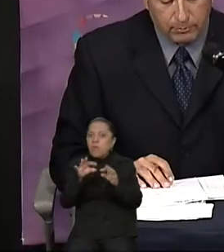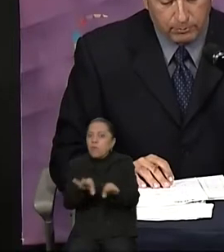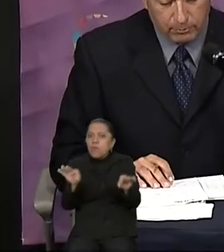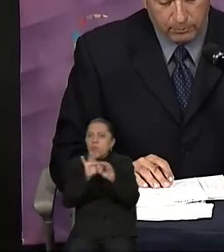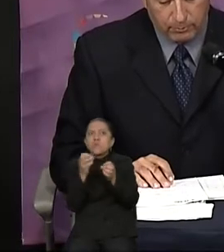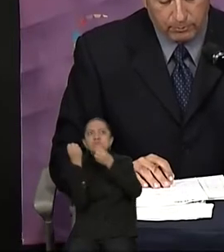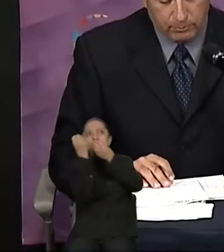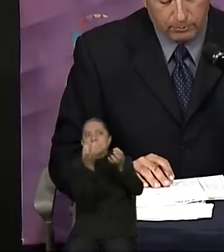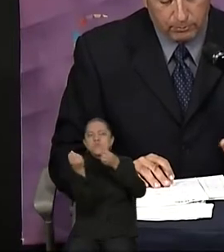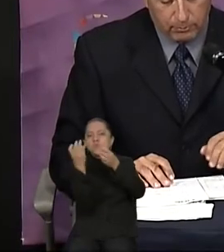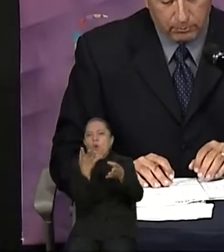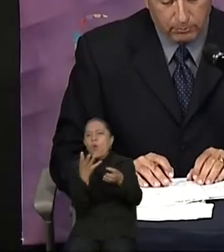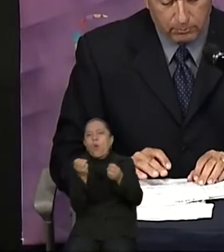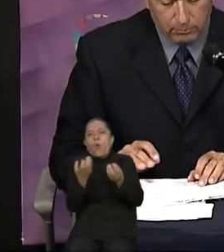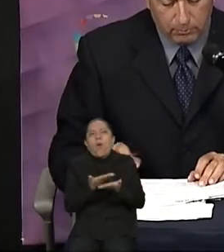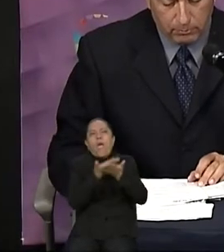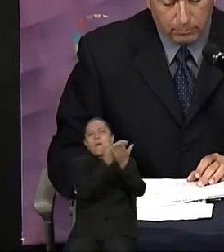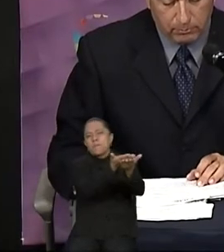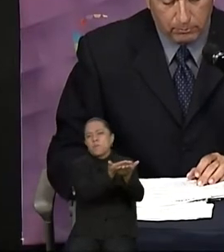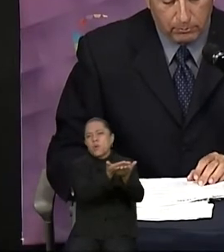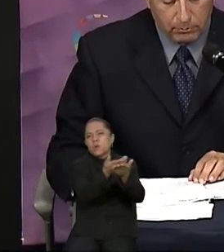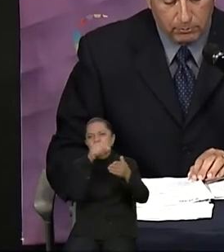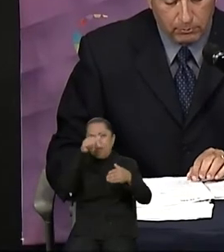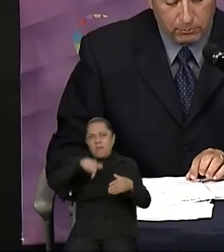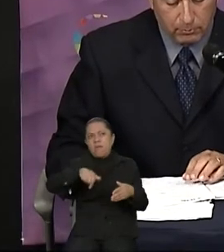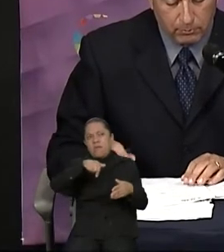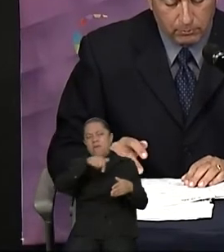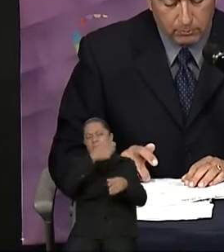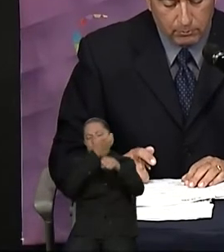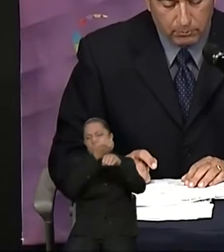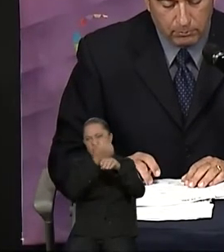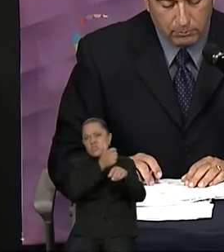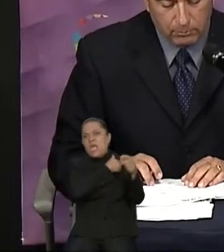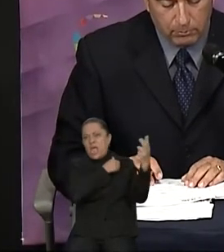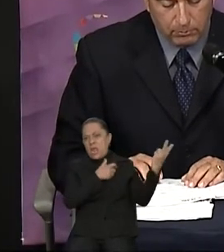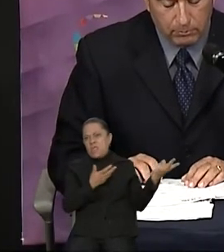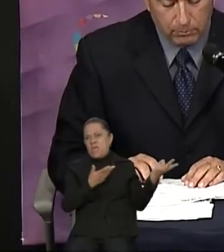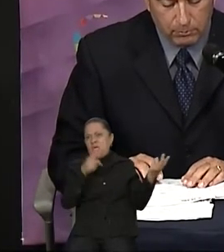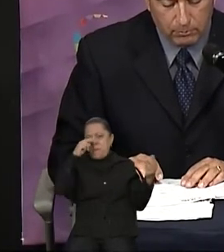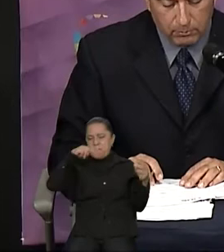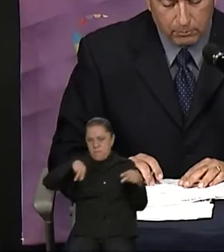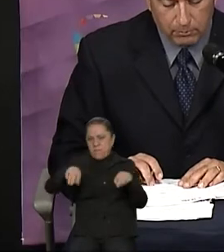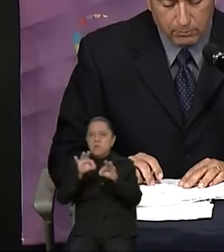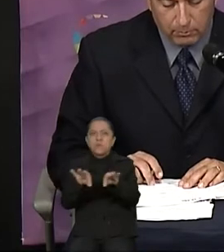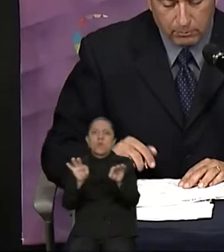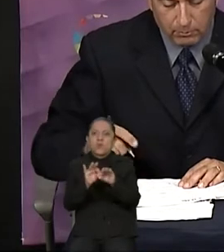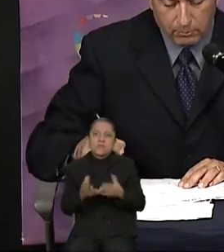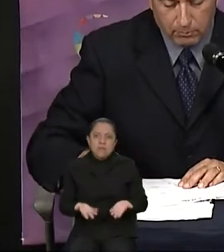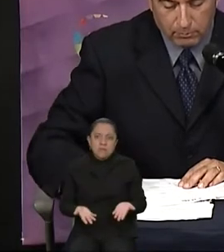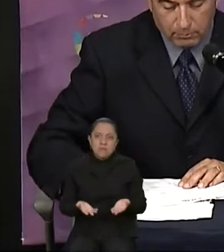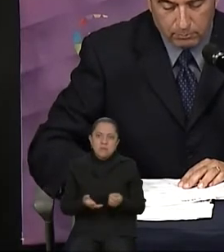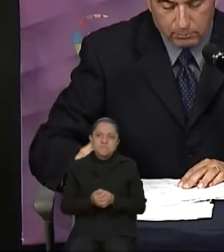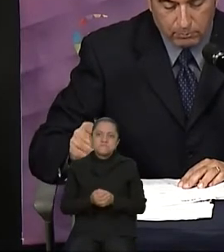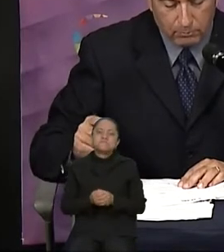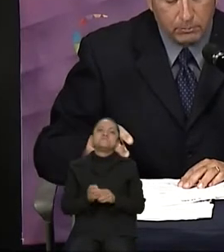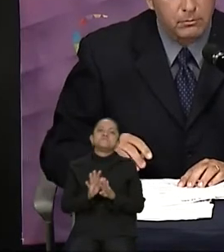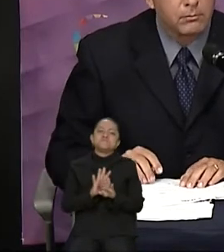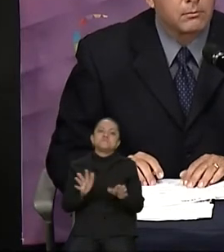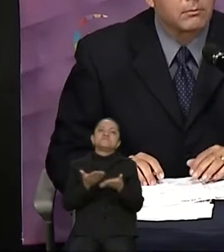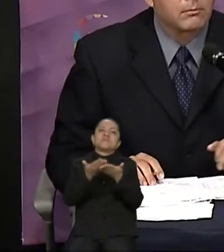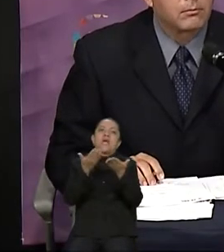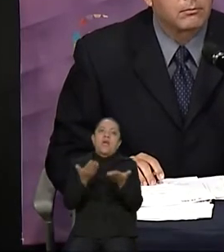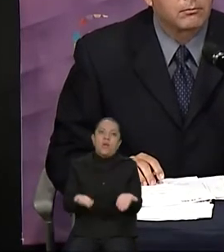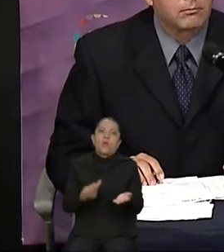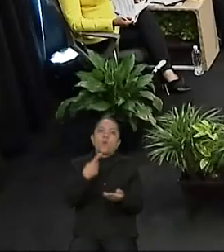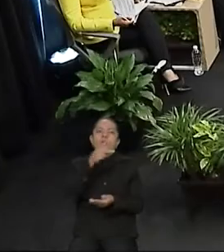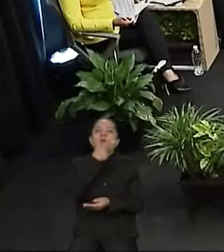Gracias, candidata. Ahora es momento de escuchar a su compañero de fórmula de Movimiento Ciudadano, José Álvarez y Casalongoria. Lo escuchamos. Tiene un